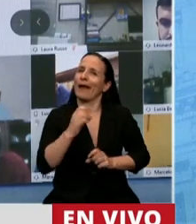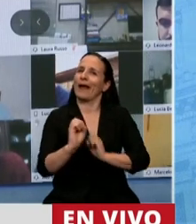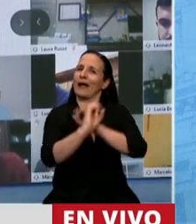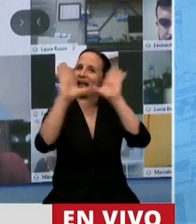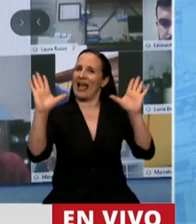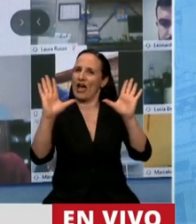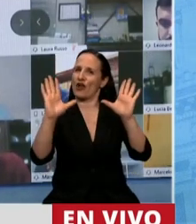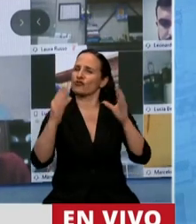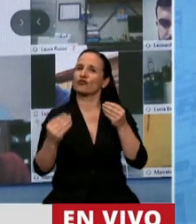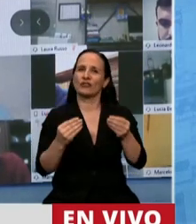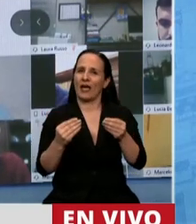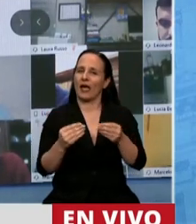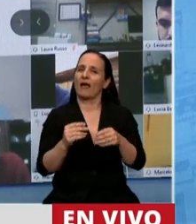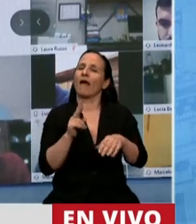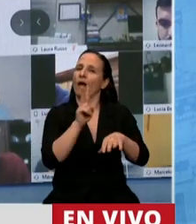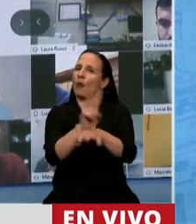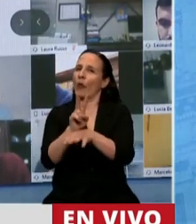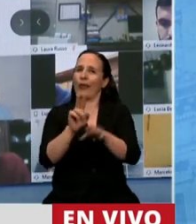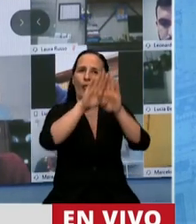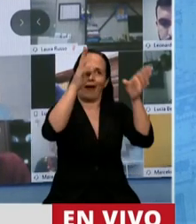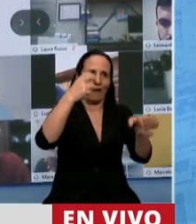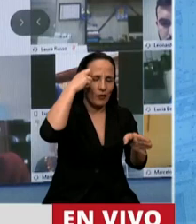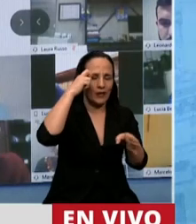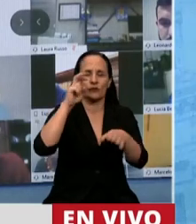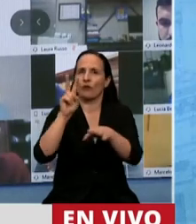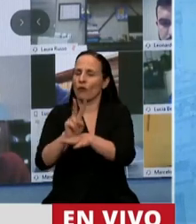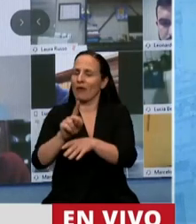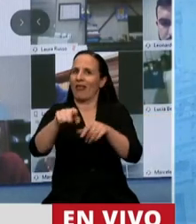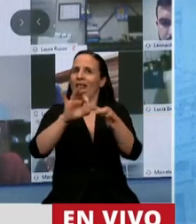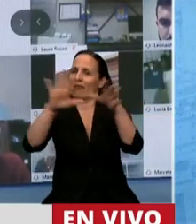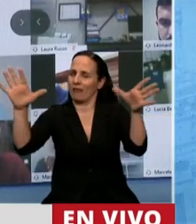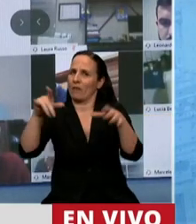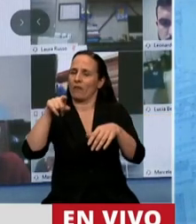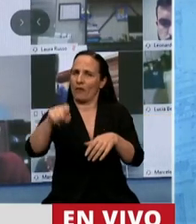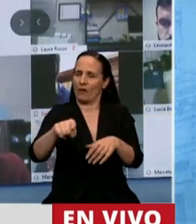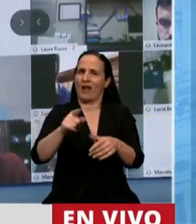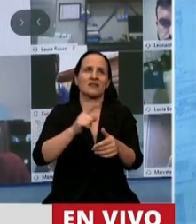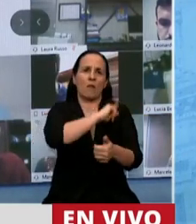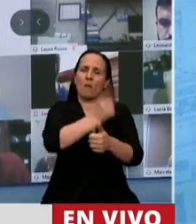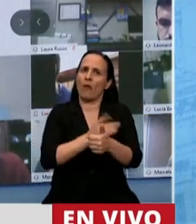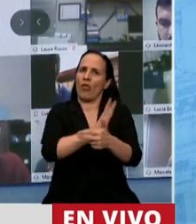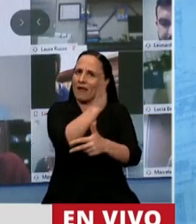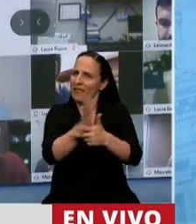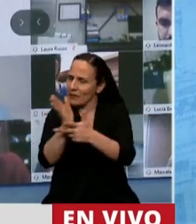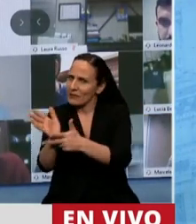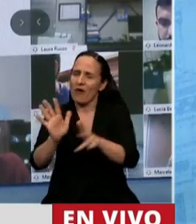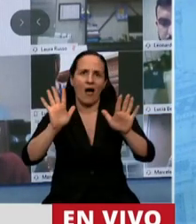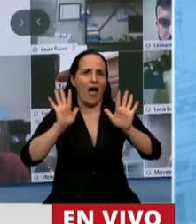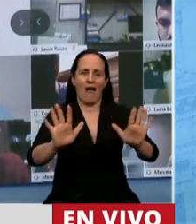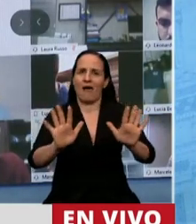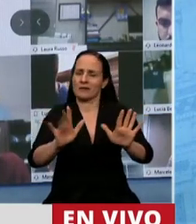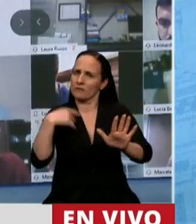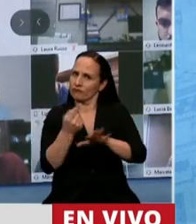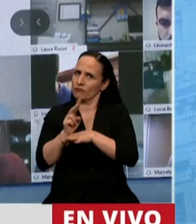la premisa de cuidar nuestras instituciones democráticas y republicanas. Y no es un capricho ni un eslogan,